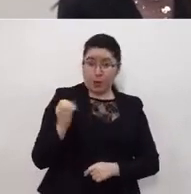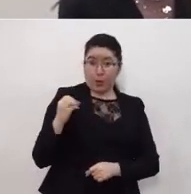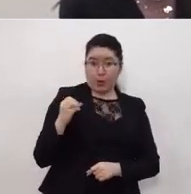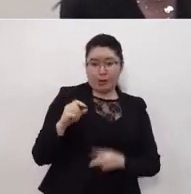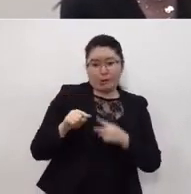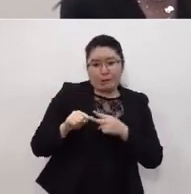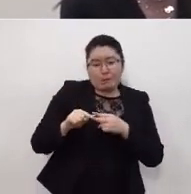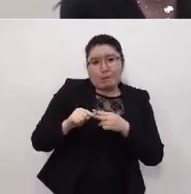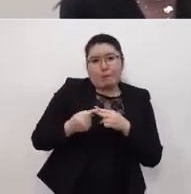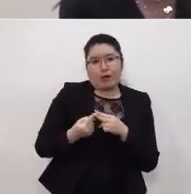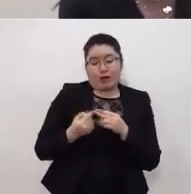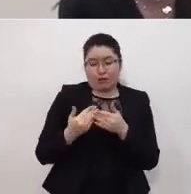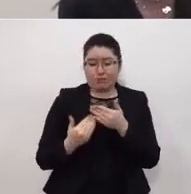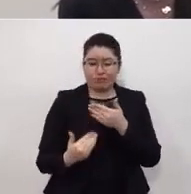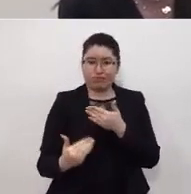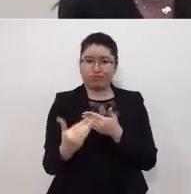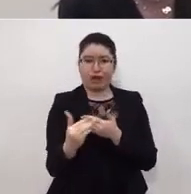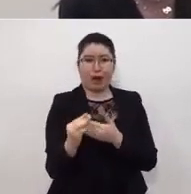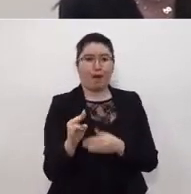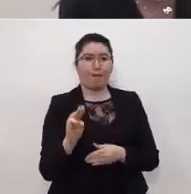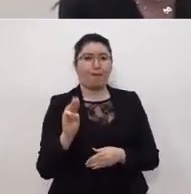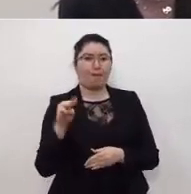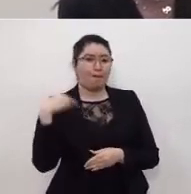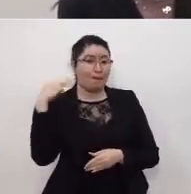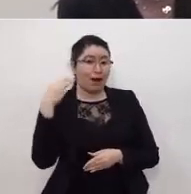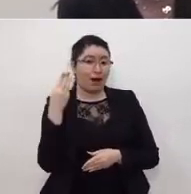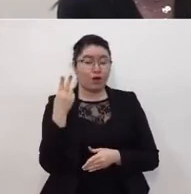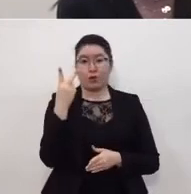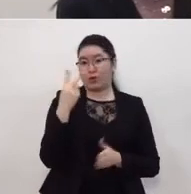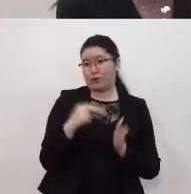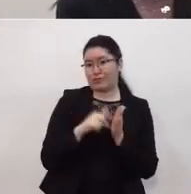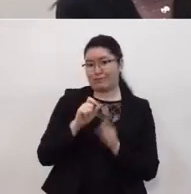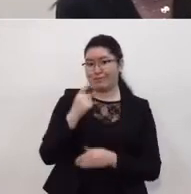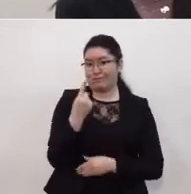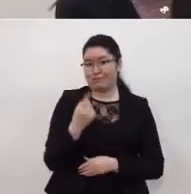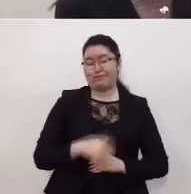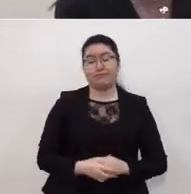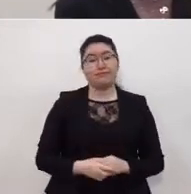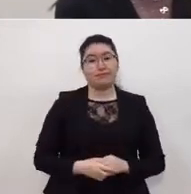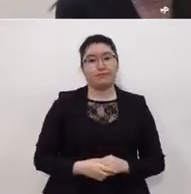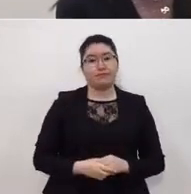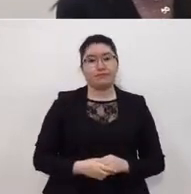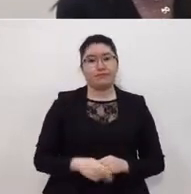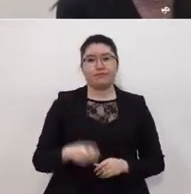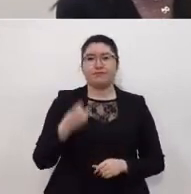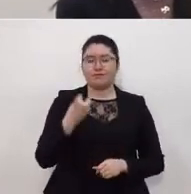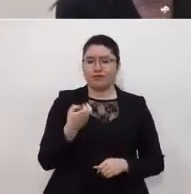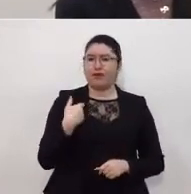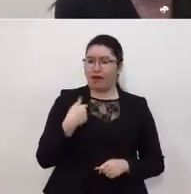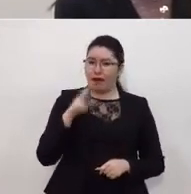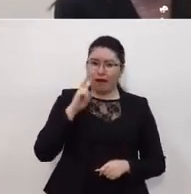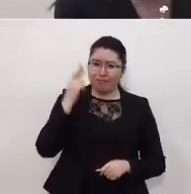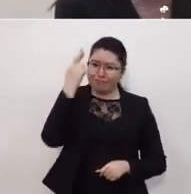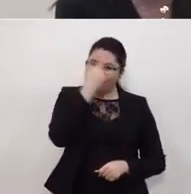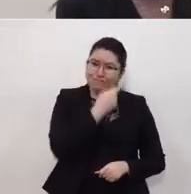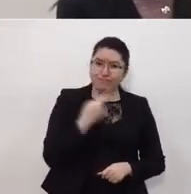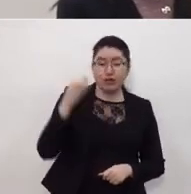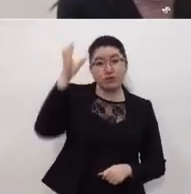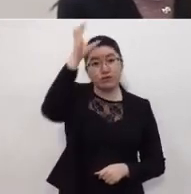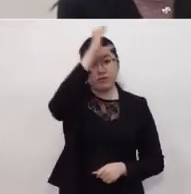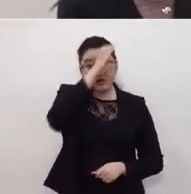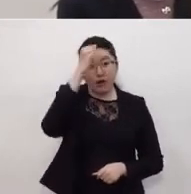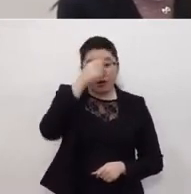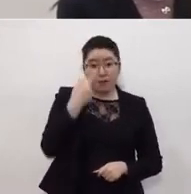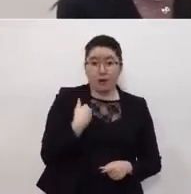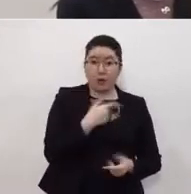octubre y hasta marzo del próximo año de 2021. Esto fue una reflexión científica que se